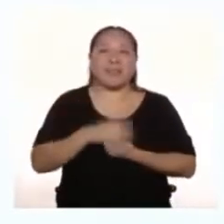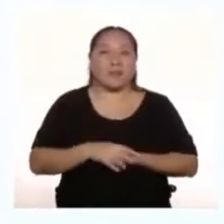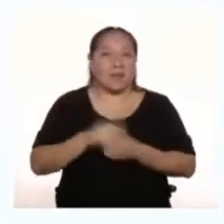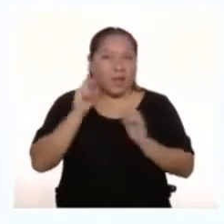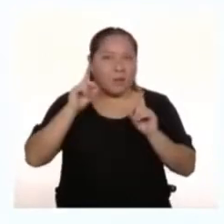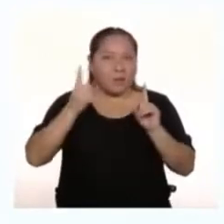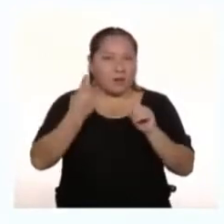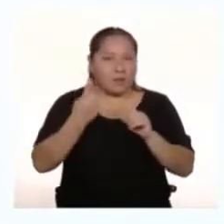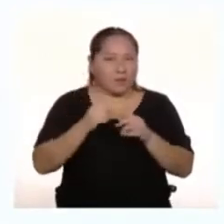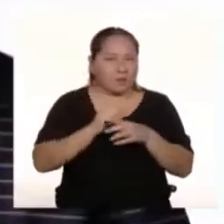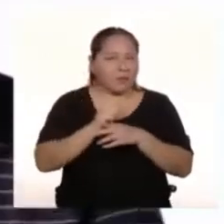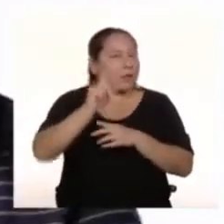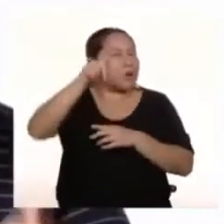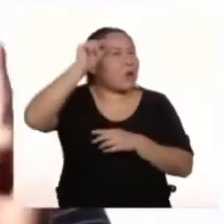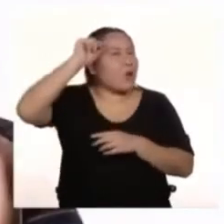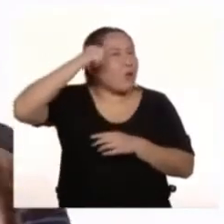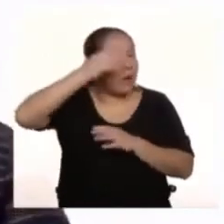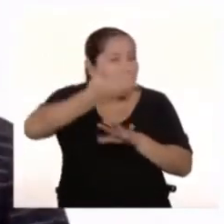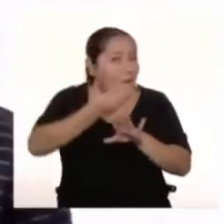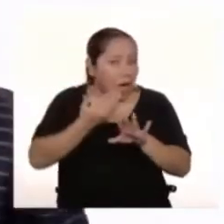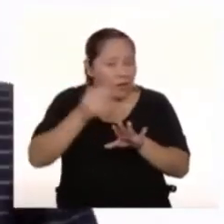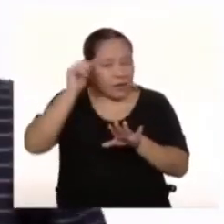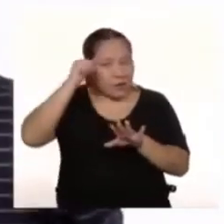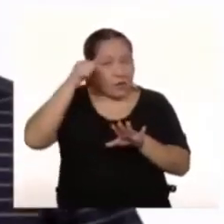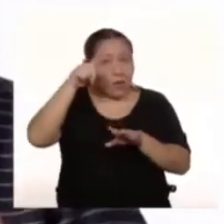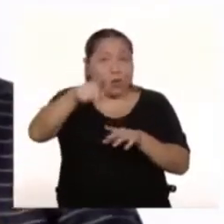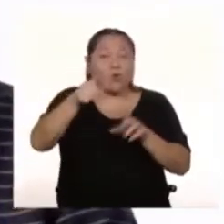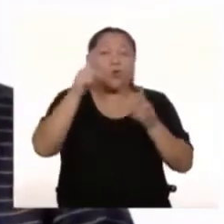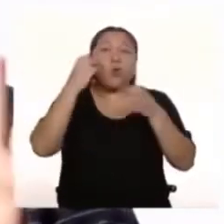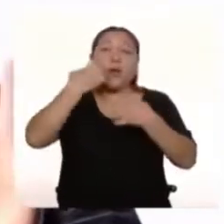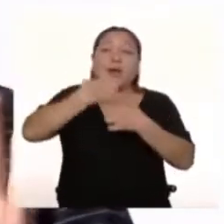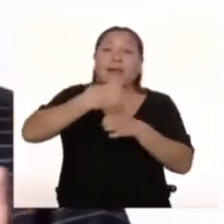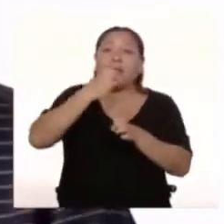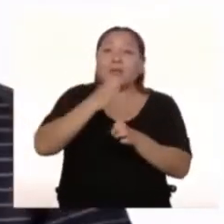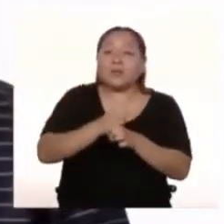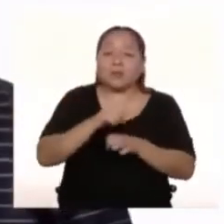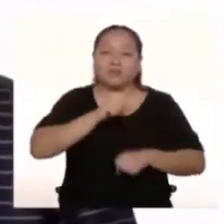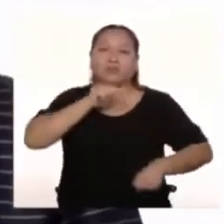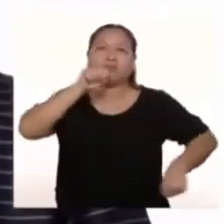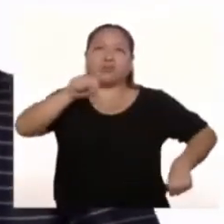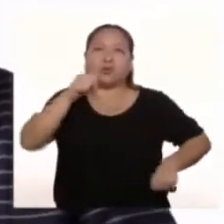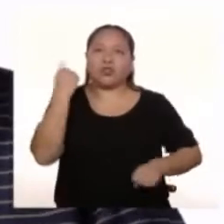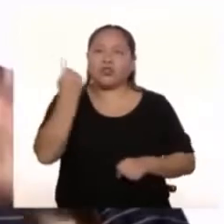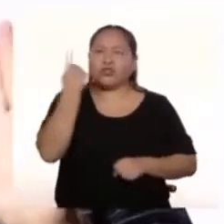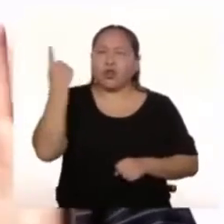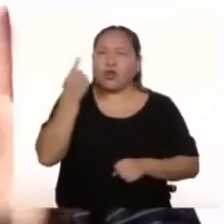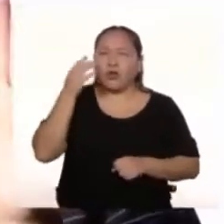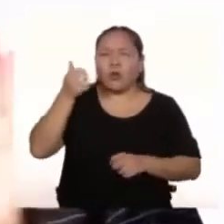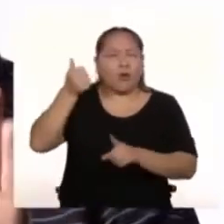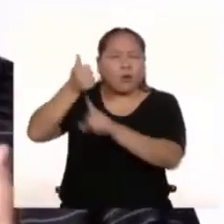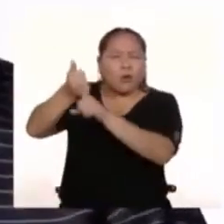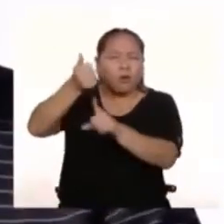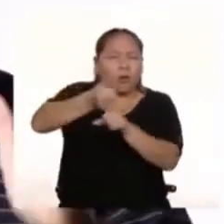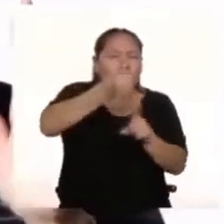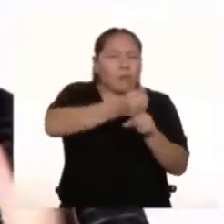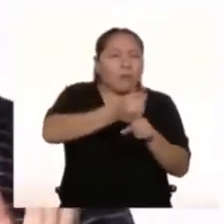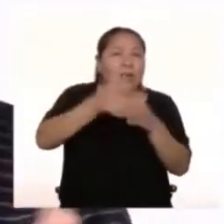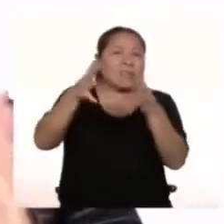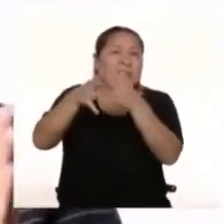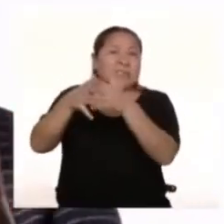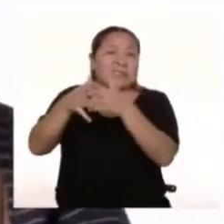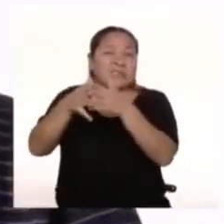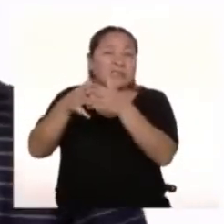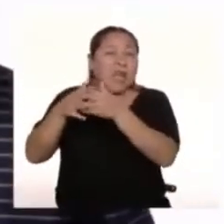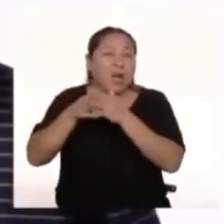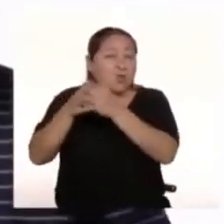Les quiero recordar Una cosa La creación de superhéroes No es algo que solo se ve En Estados Unidos O en Japón En